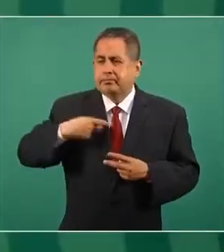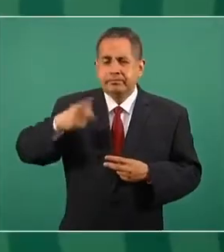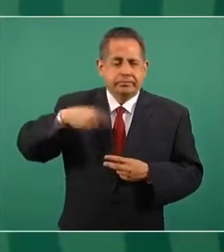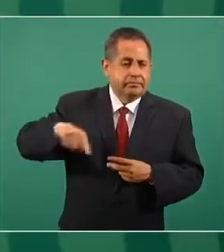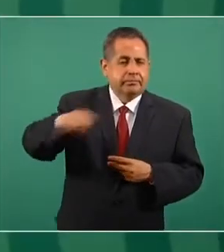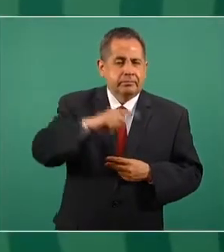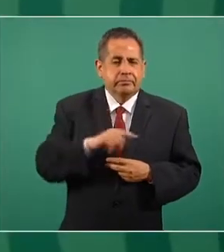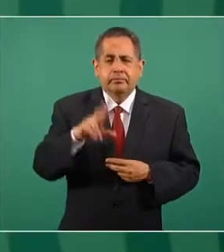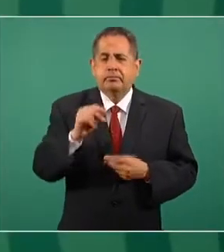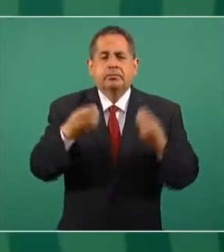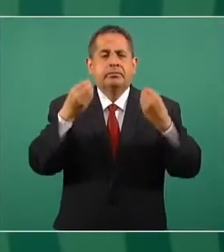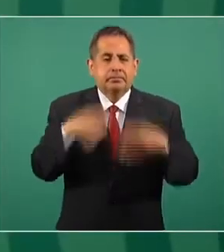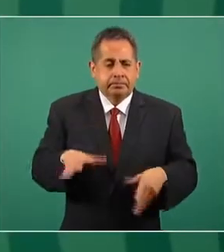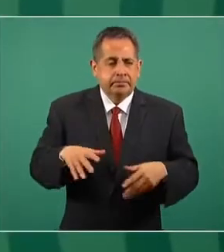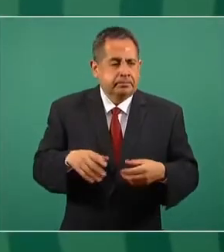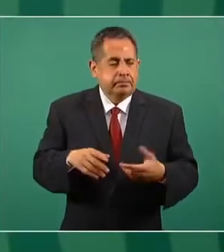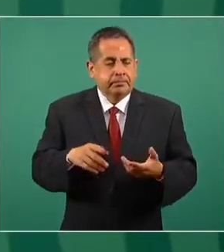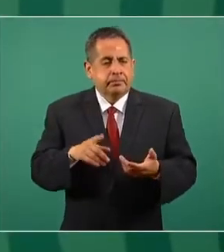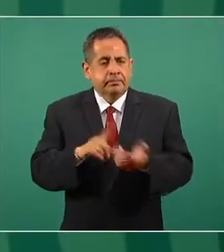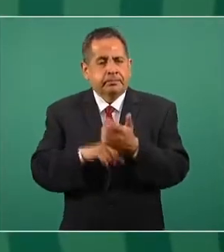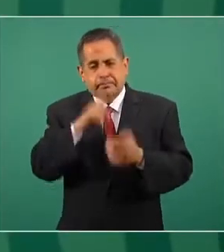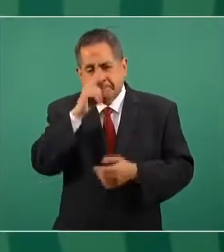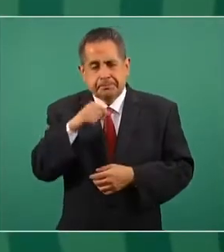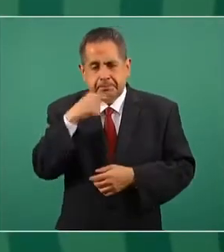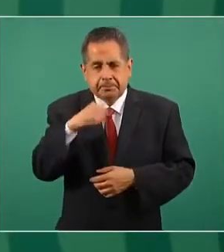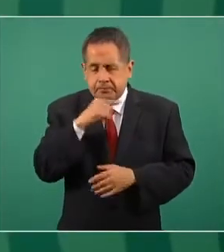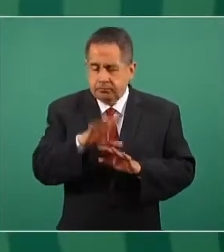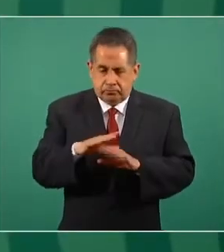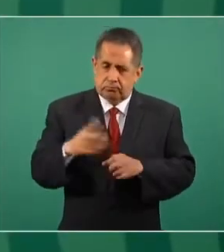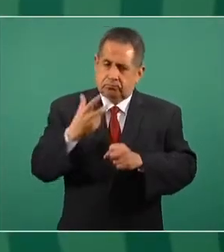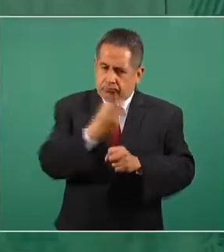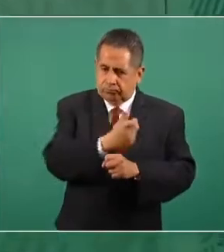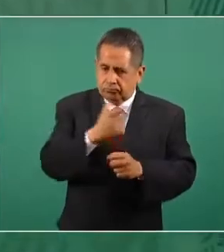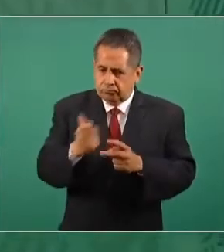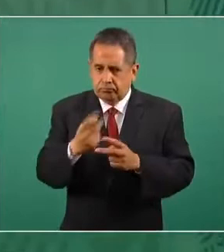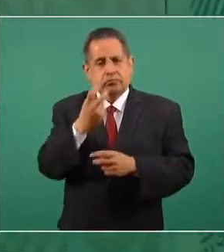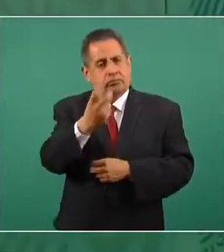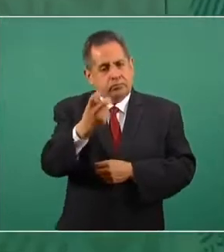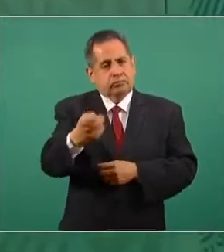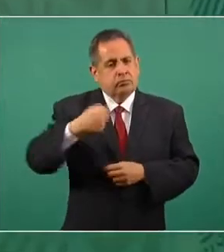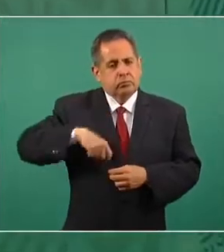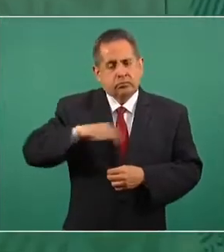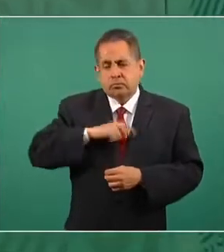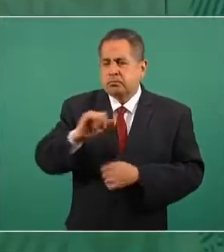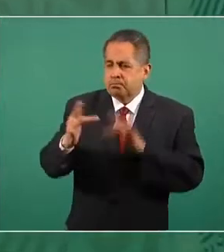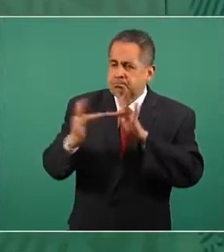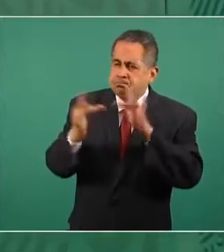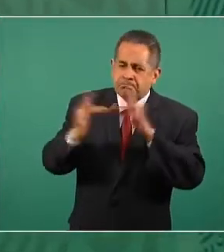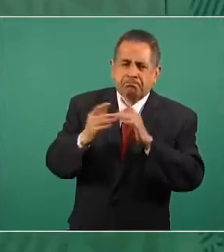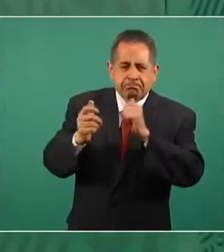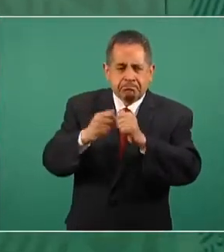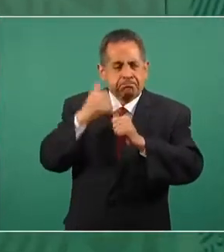no pierdan la efectividad de la segunda dosis. Por eso es que estamos haciendo esos